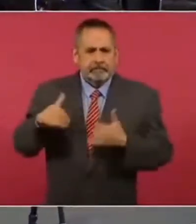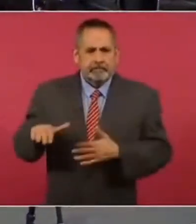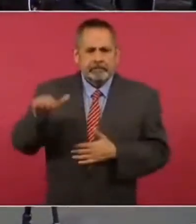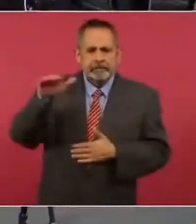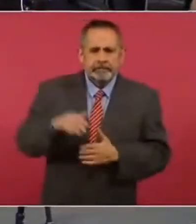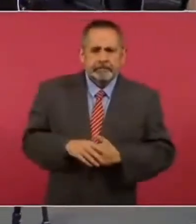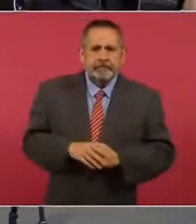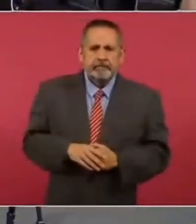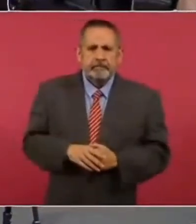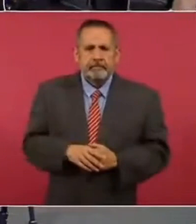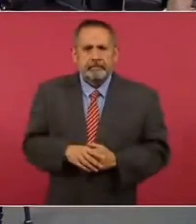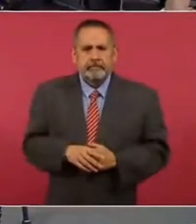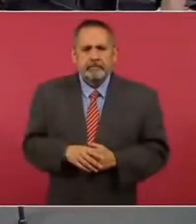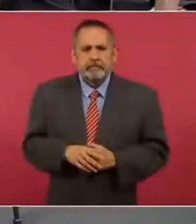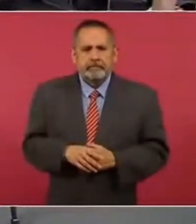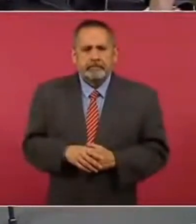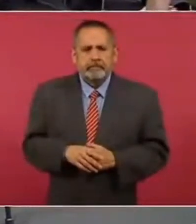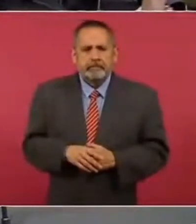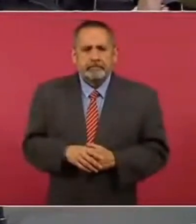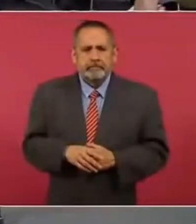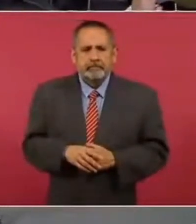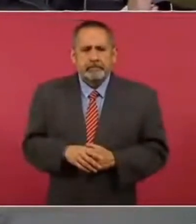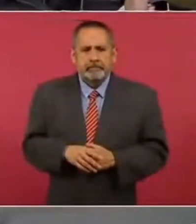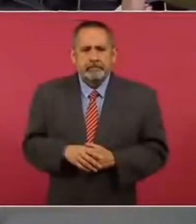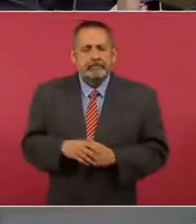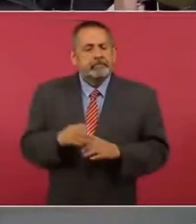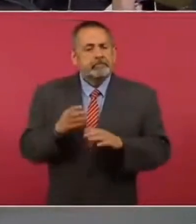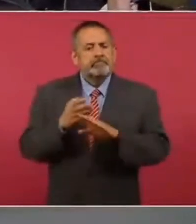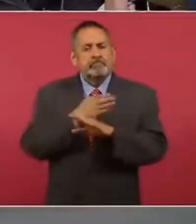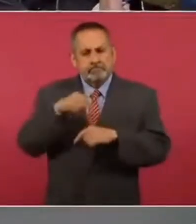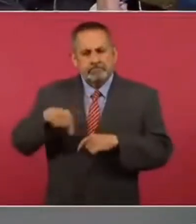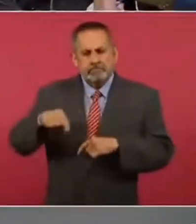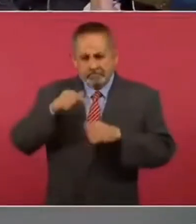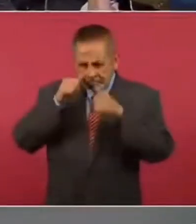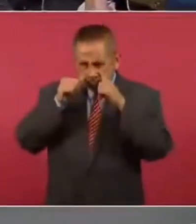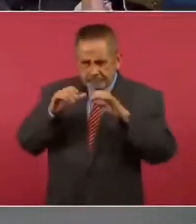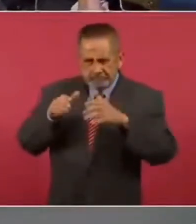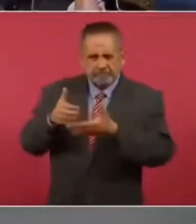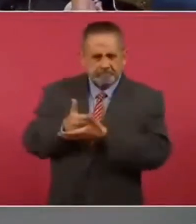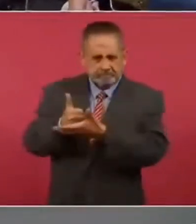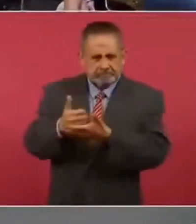Antes, aquí, y por eso podemos nosotros ayudar, bastante.